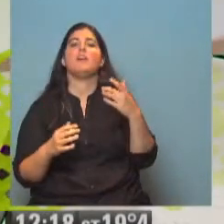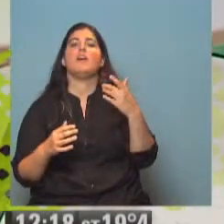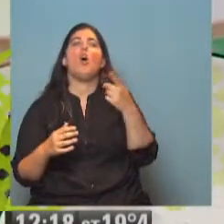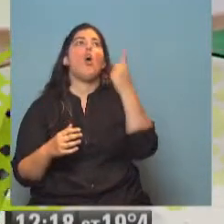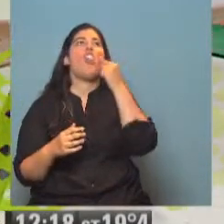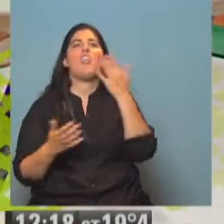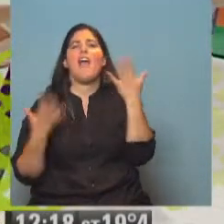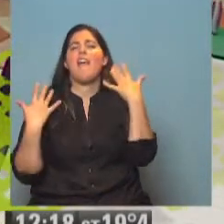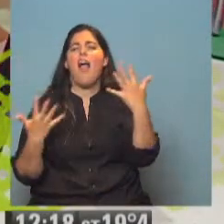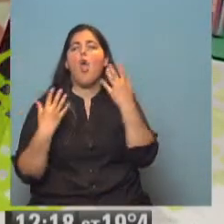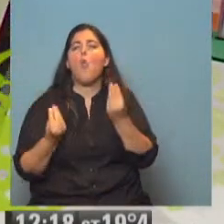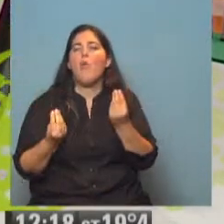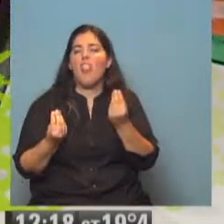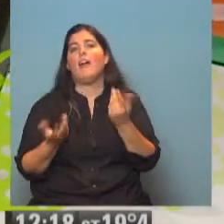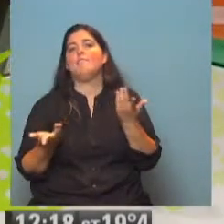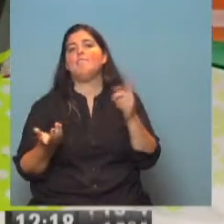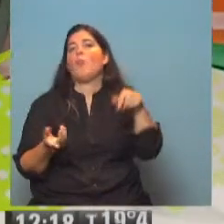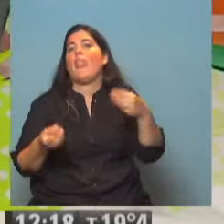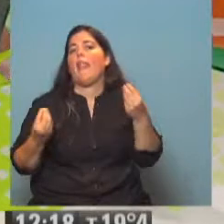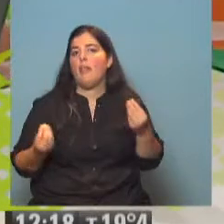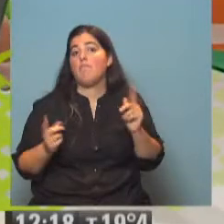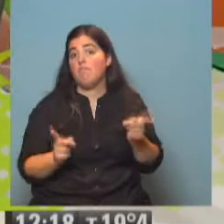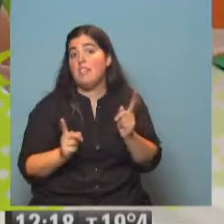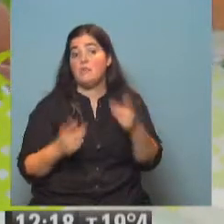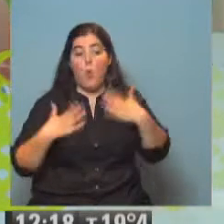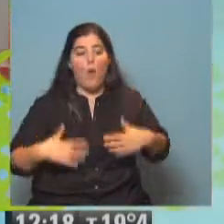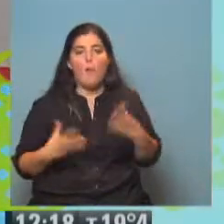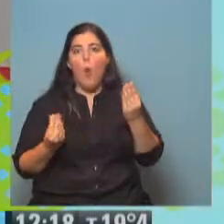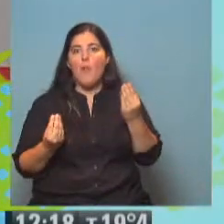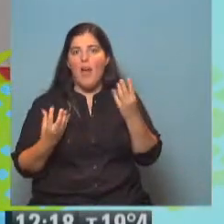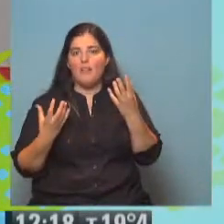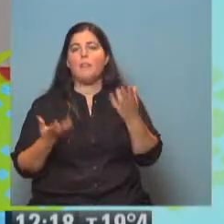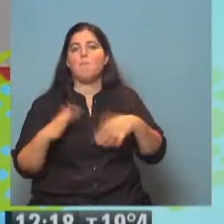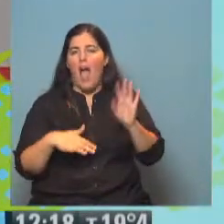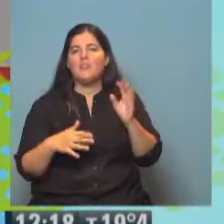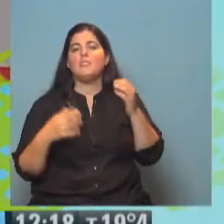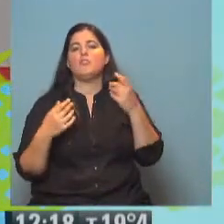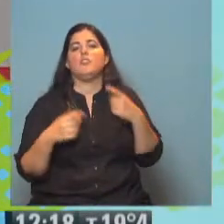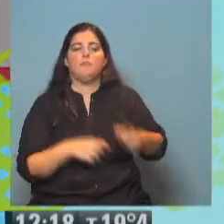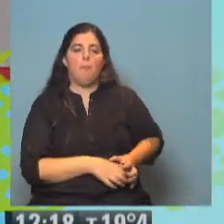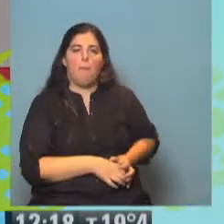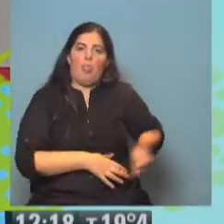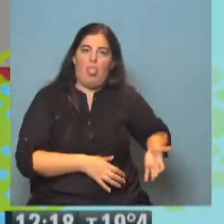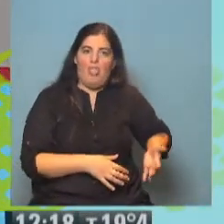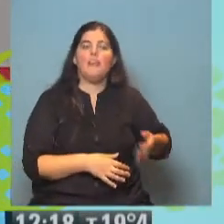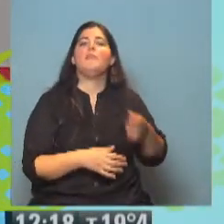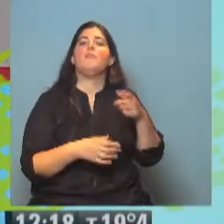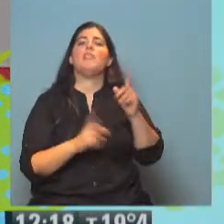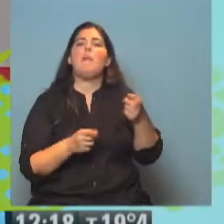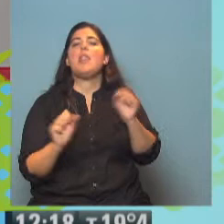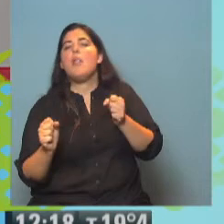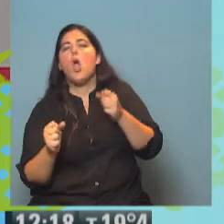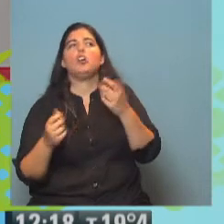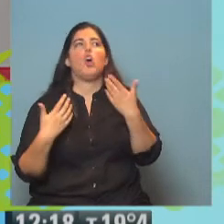día de mucha calor o mucha humedad. Entonces, ¿qué pasa? Consume más humedad el cuerpo y por lo tanto se va a despegar. También cuando estamos nerviosos, obvio, cuando estamos nerviosos.